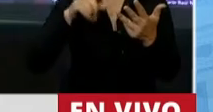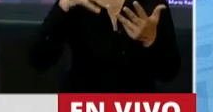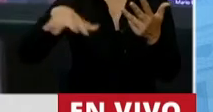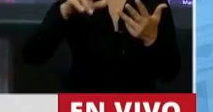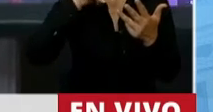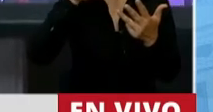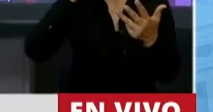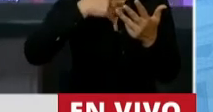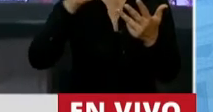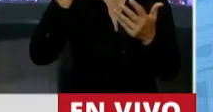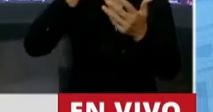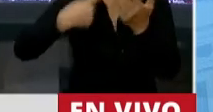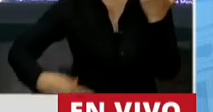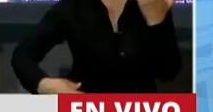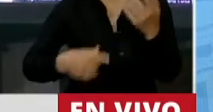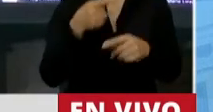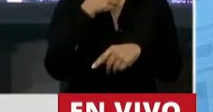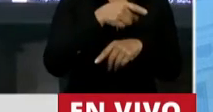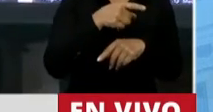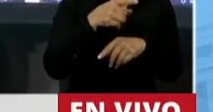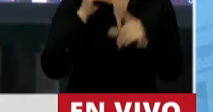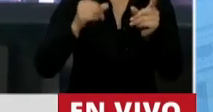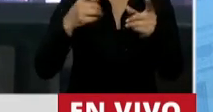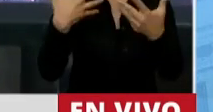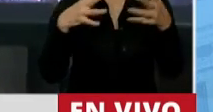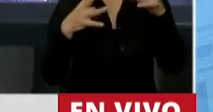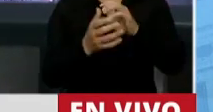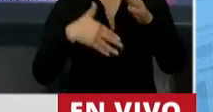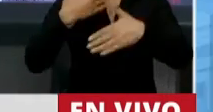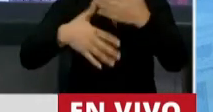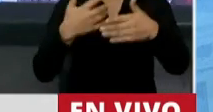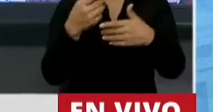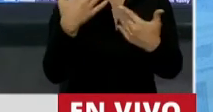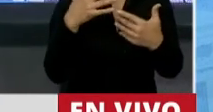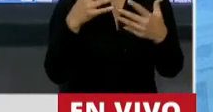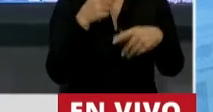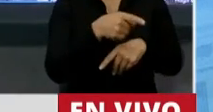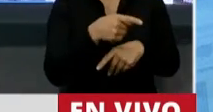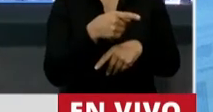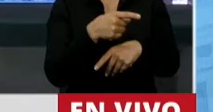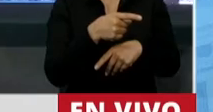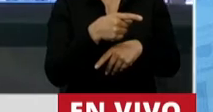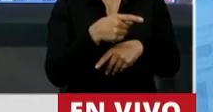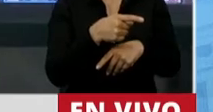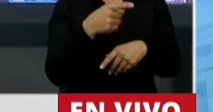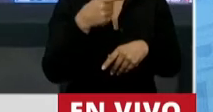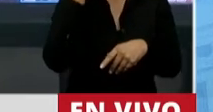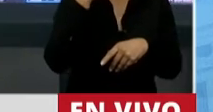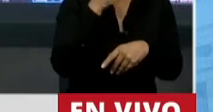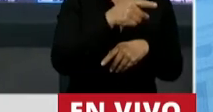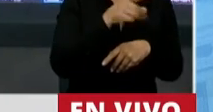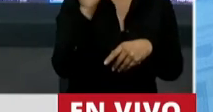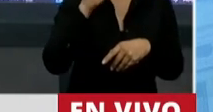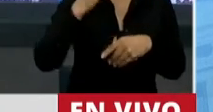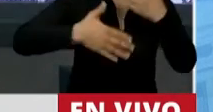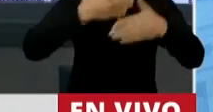cualquier modo de modificación y o desarrollo dentro del ejido, atentaría entonces contra los intereses y el